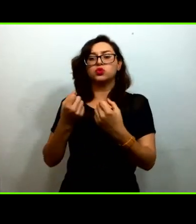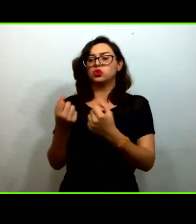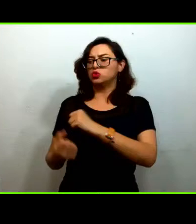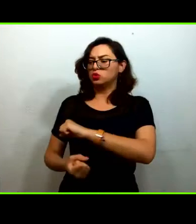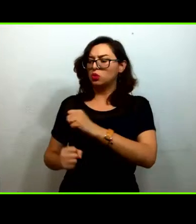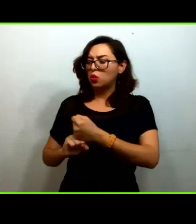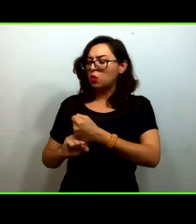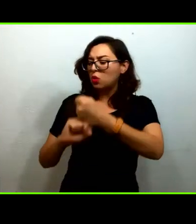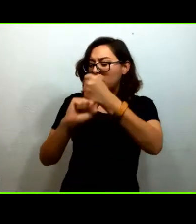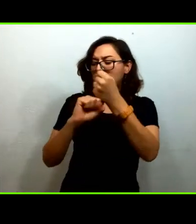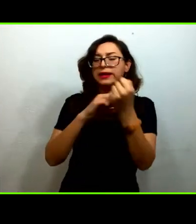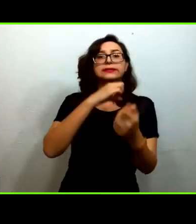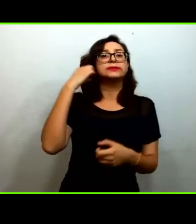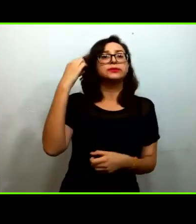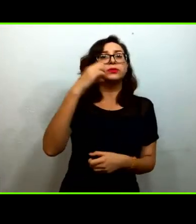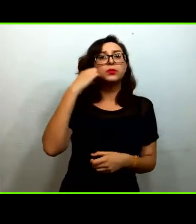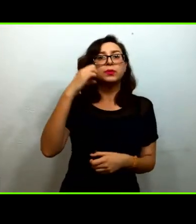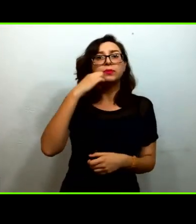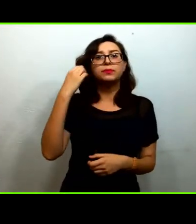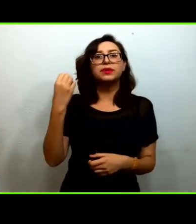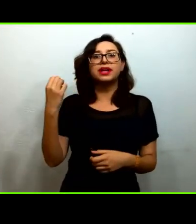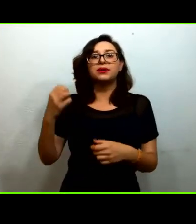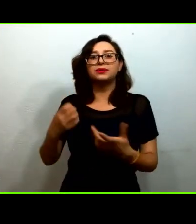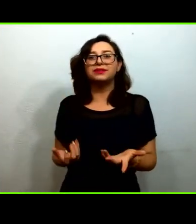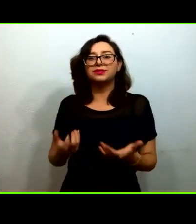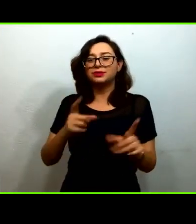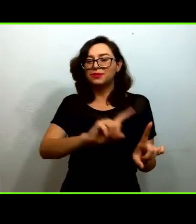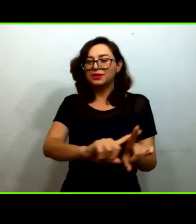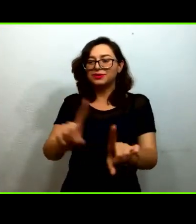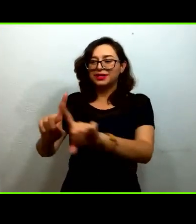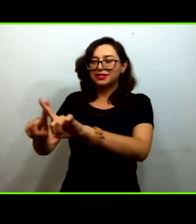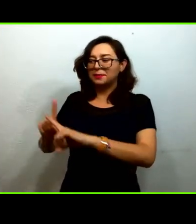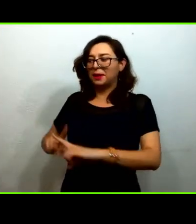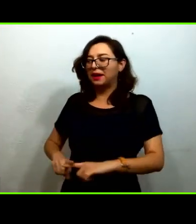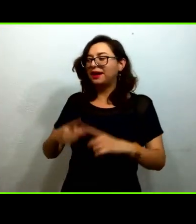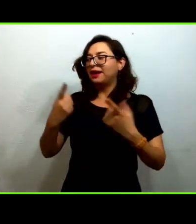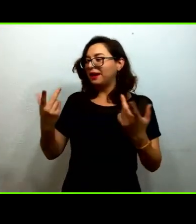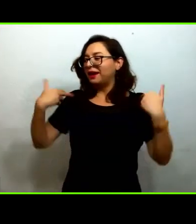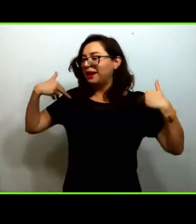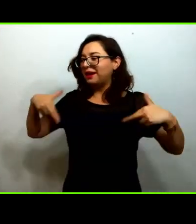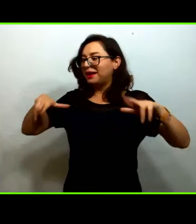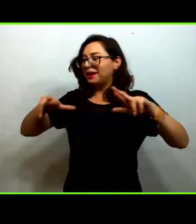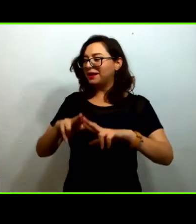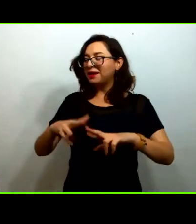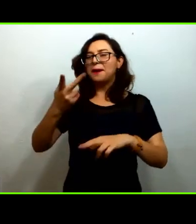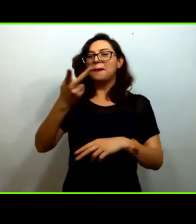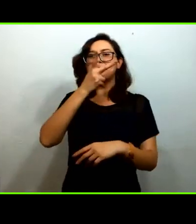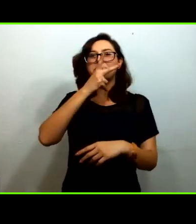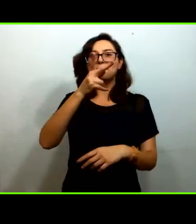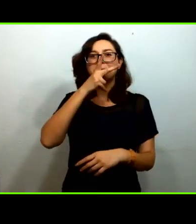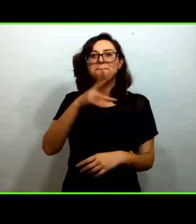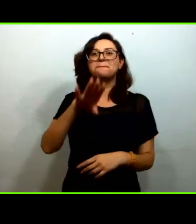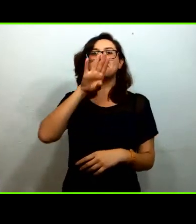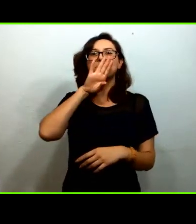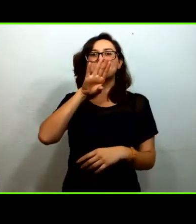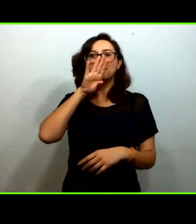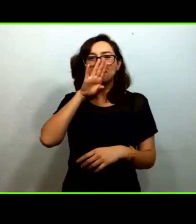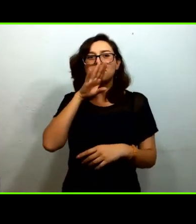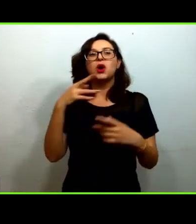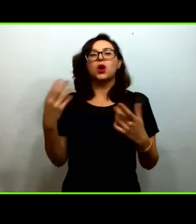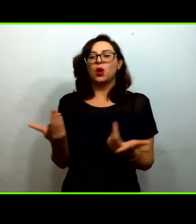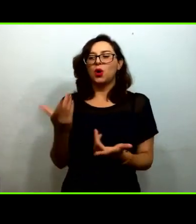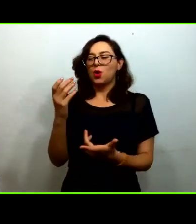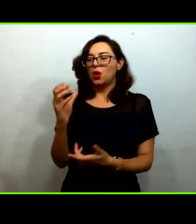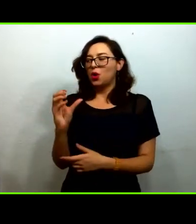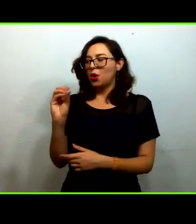la escuela al interior de la escuela entre los maestros con los padres de familia con organizaciones de la sociedad